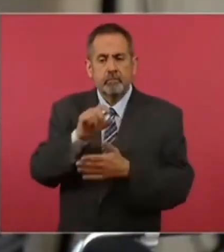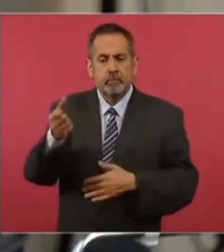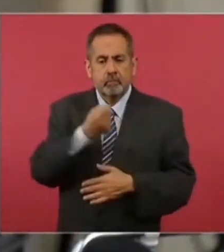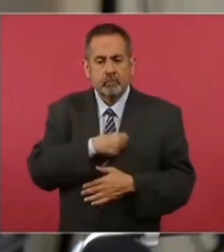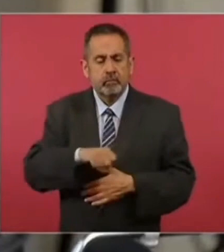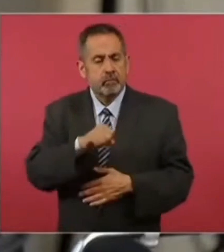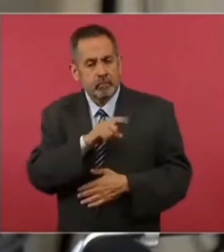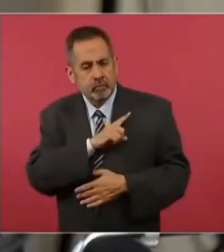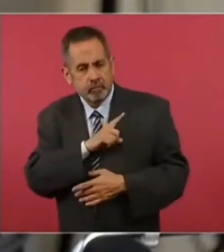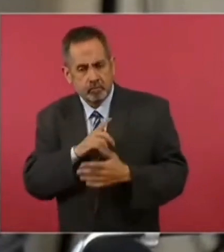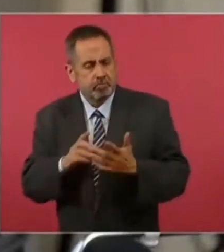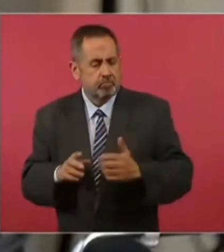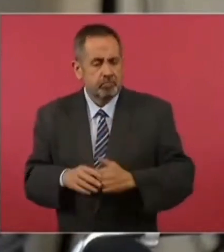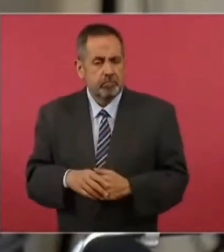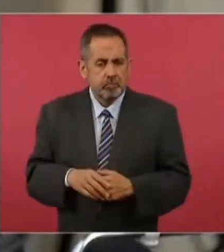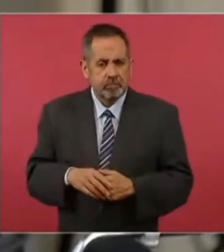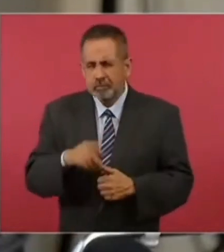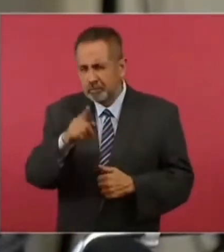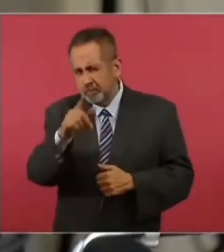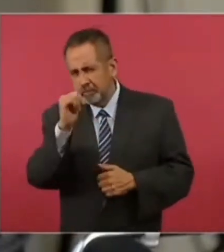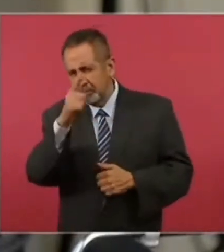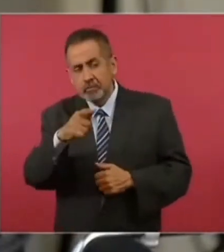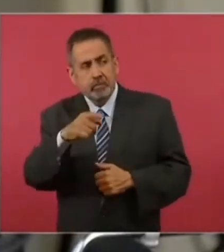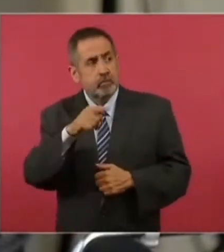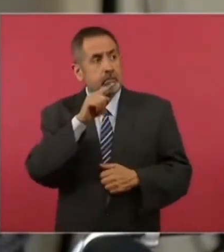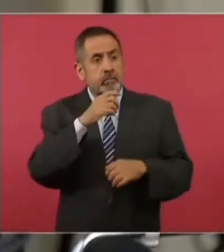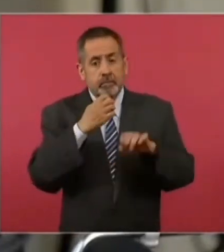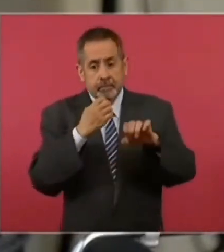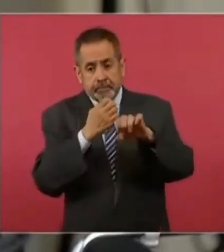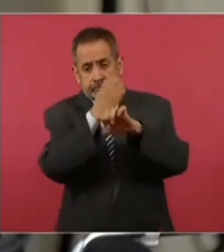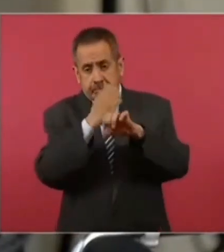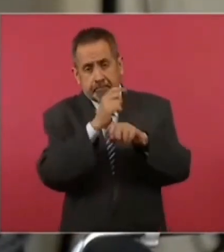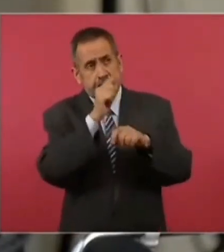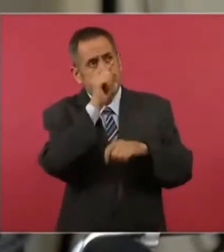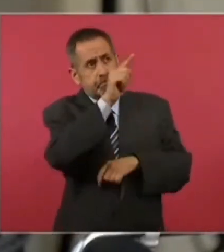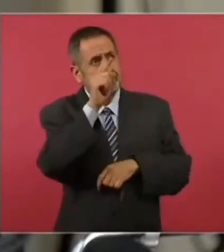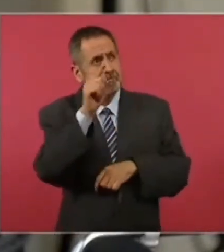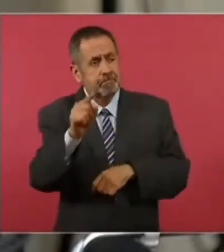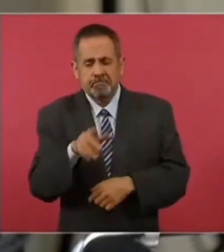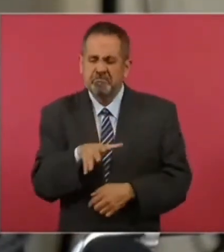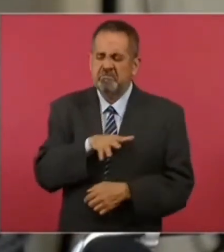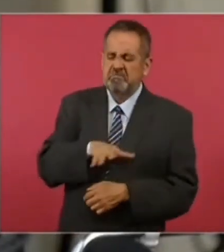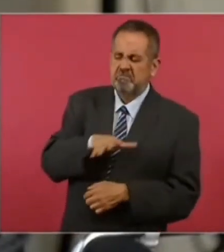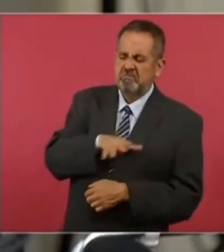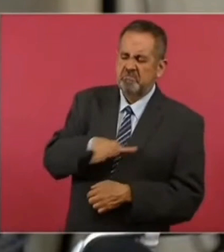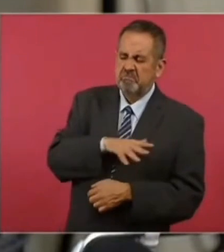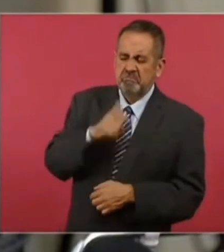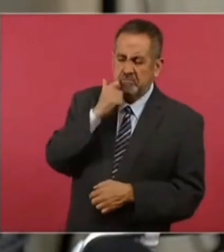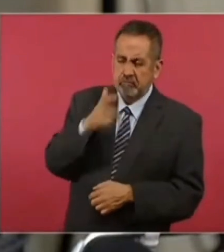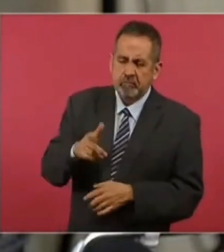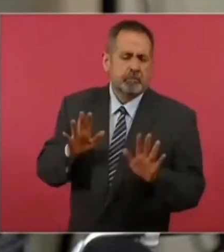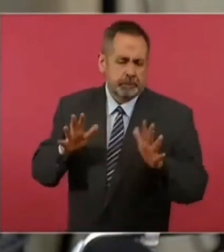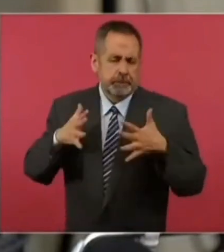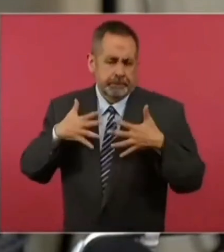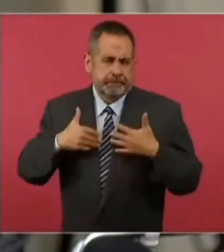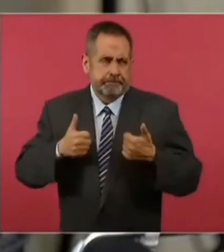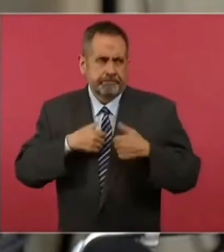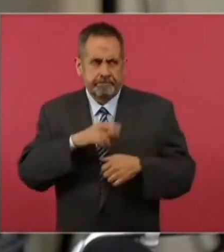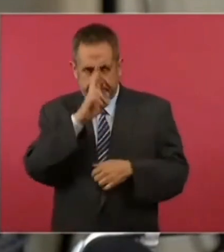No ve como un obstáculo a los estados que aún siguen renuentes, entiendo la soberanía